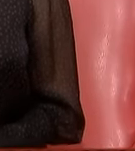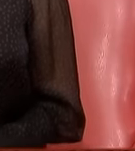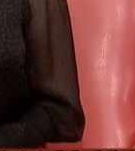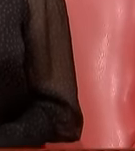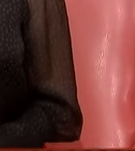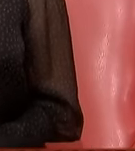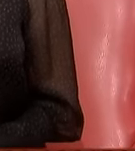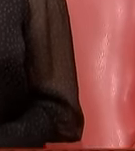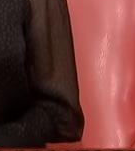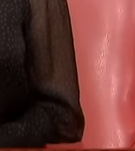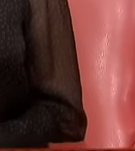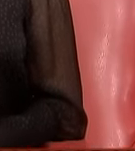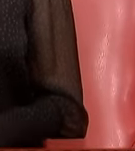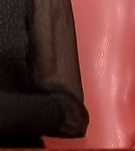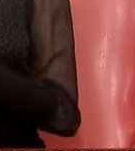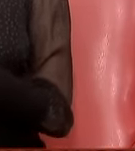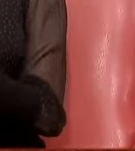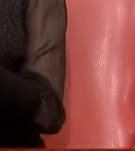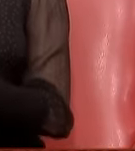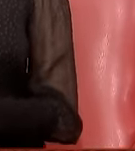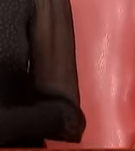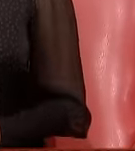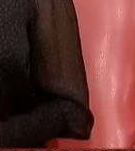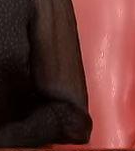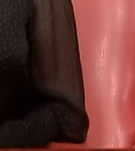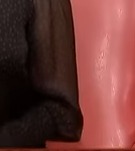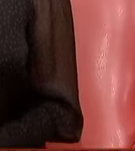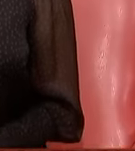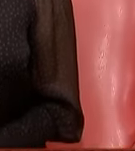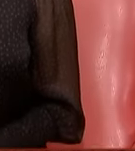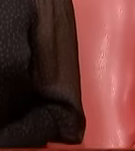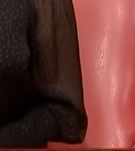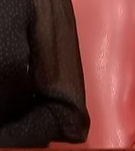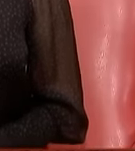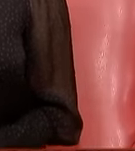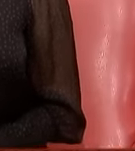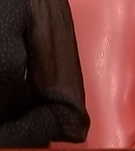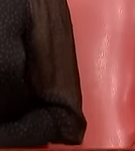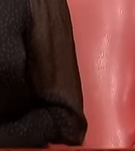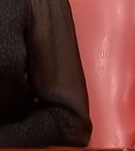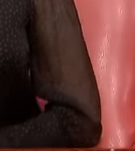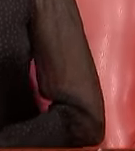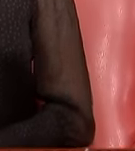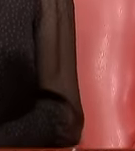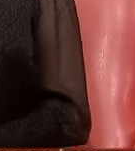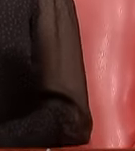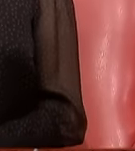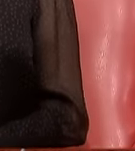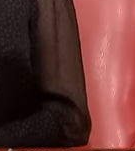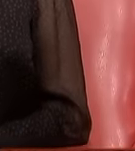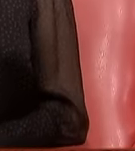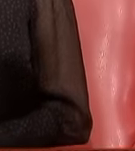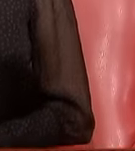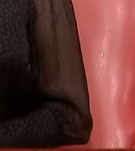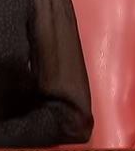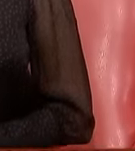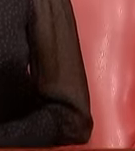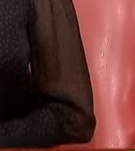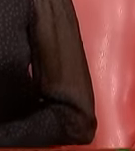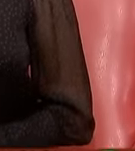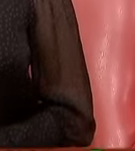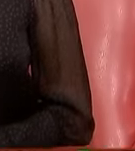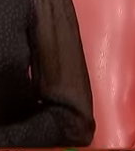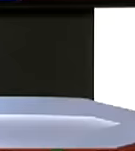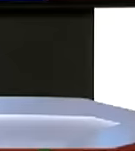se gana estos 30 millones de dólares y abre el camino para la exploración privada de la luna estaremos muy pendientes esta es la información que tengan